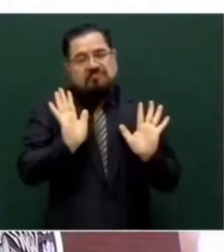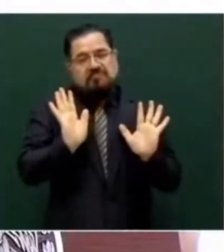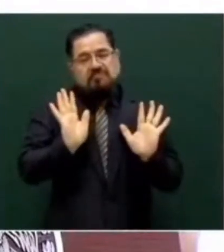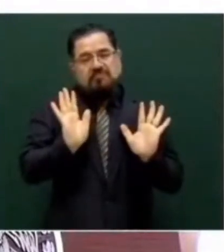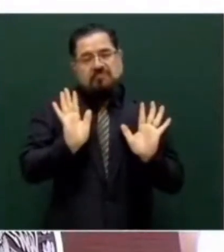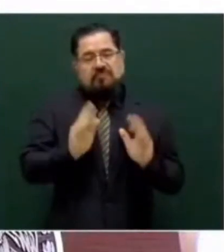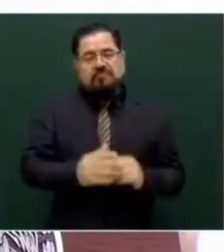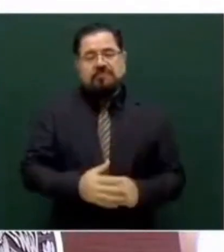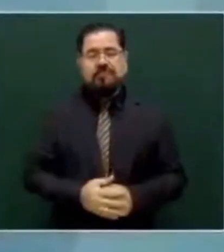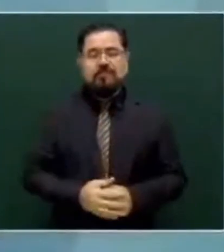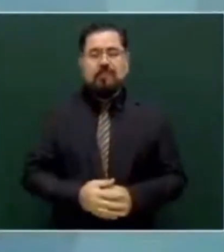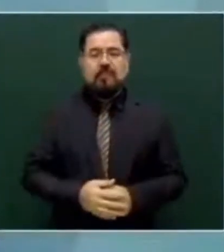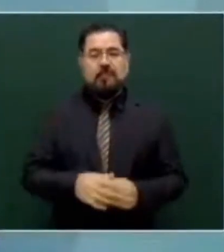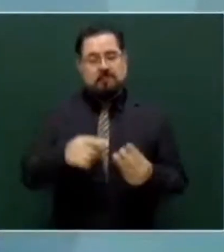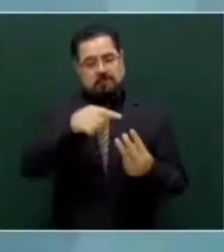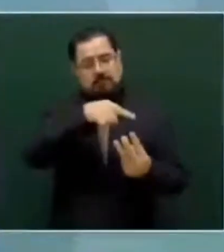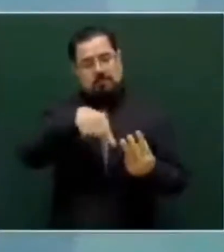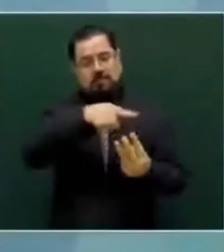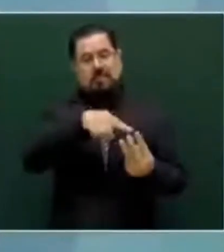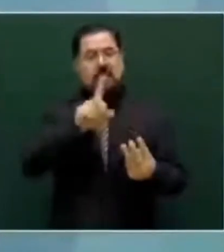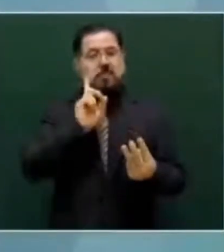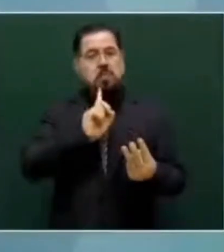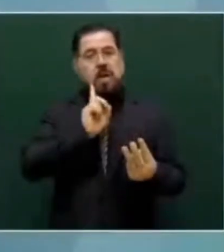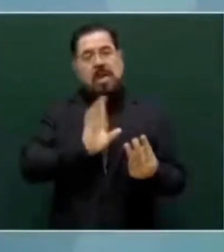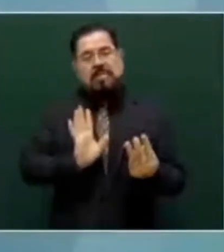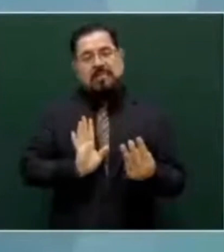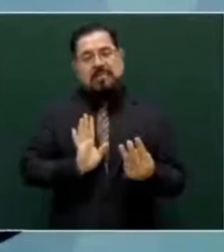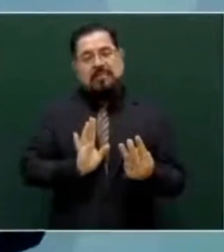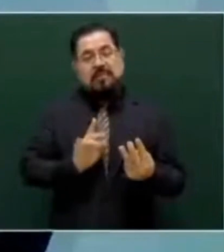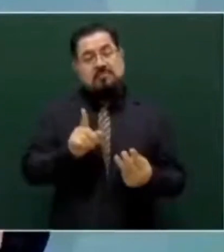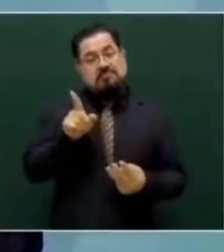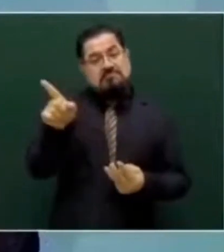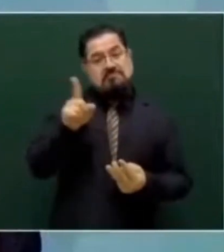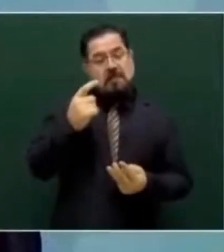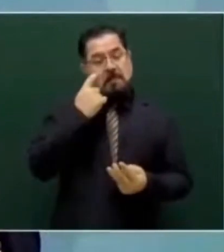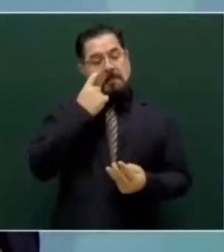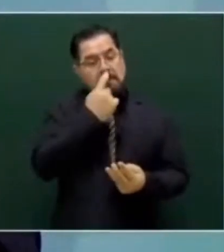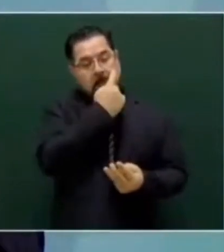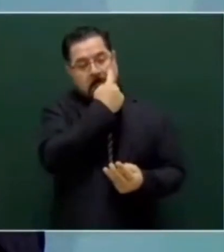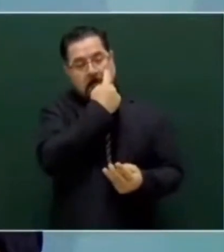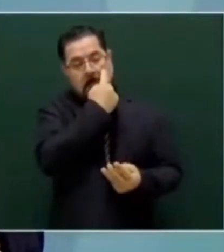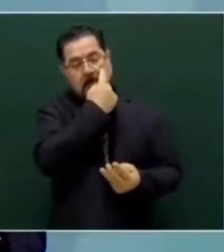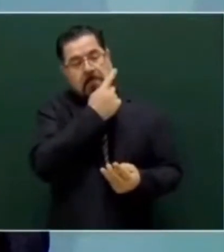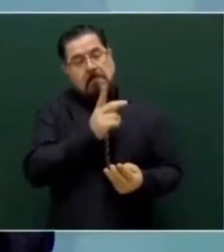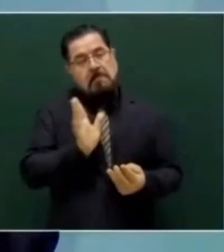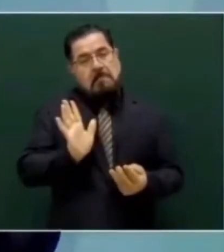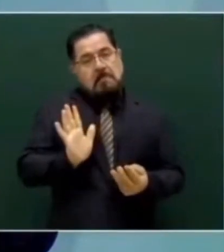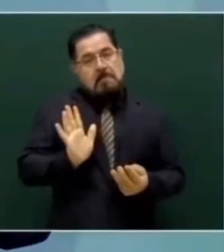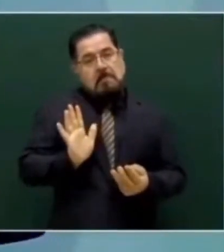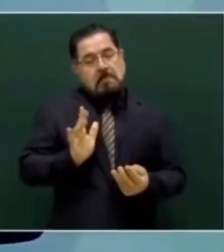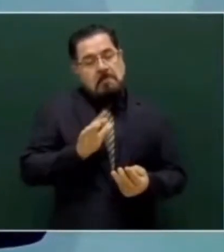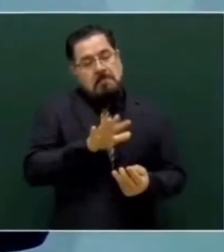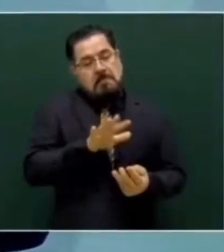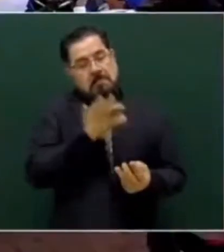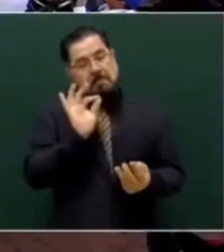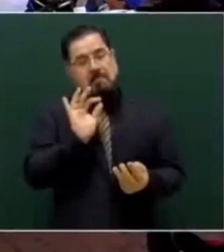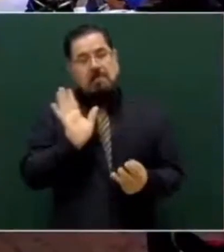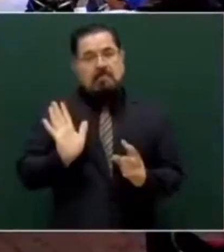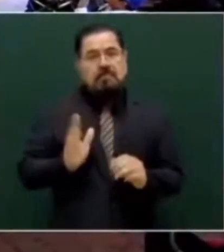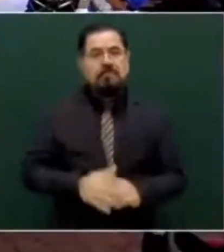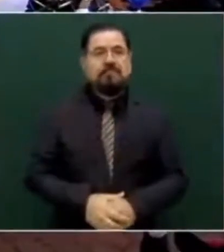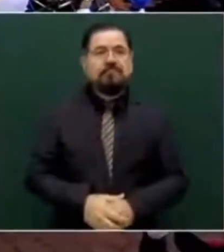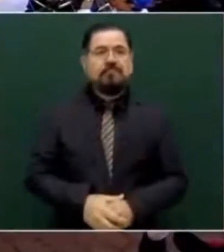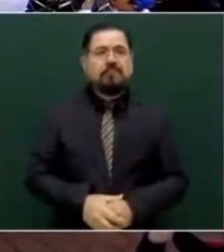las tres. ¿A quién, este, quiere para eso? ¿Las darían